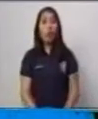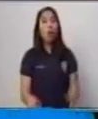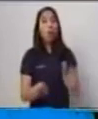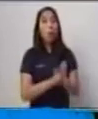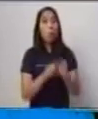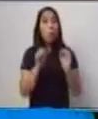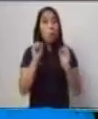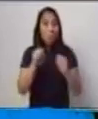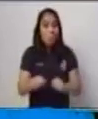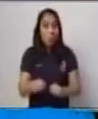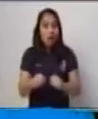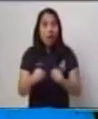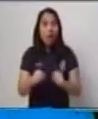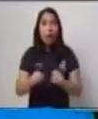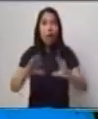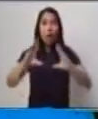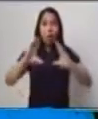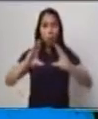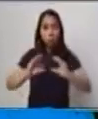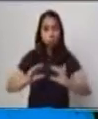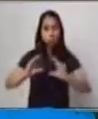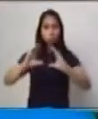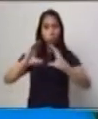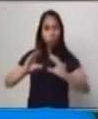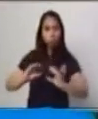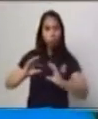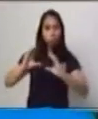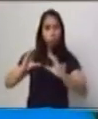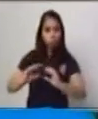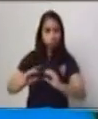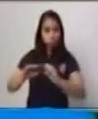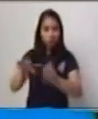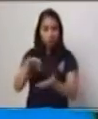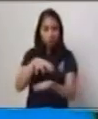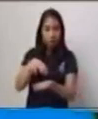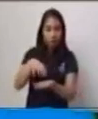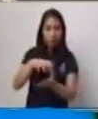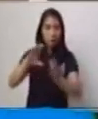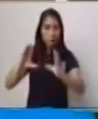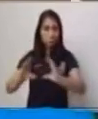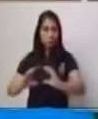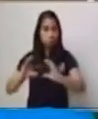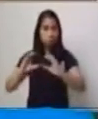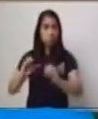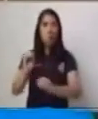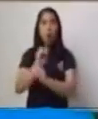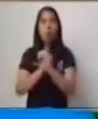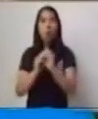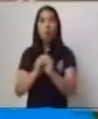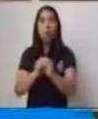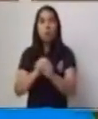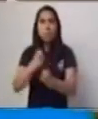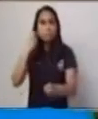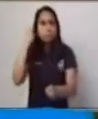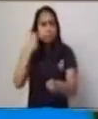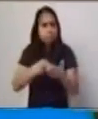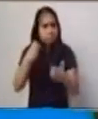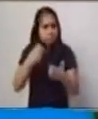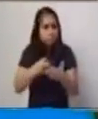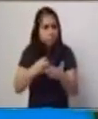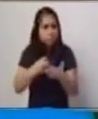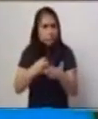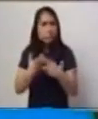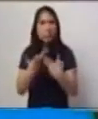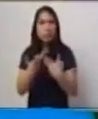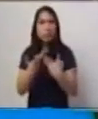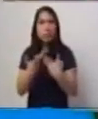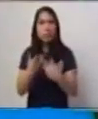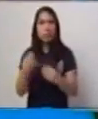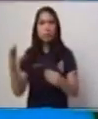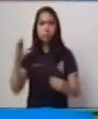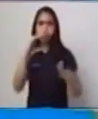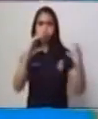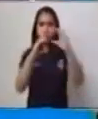como el bloc, como los vasos, como esta textura que tiene mi cono.